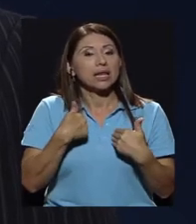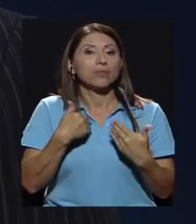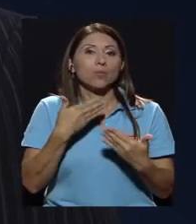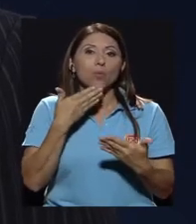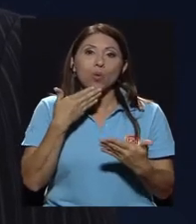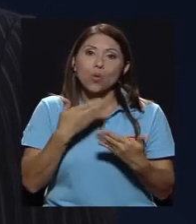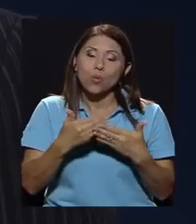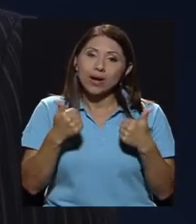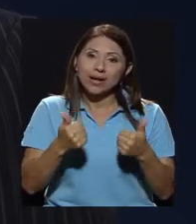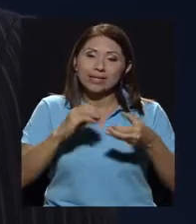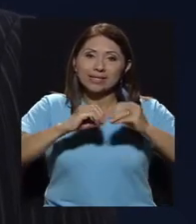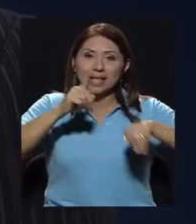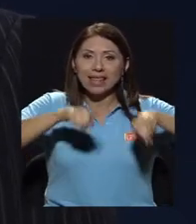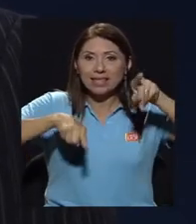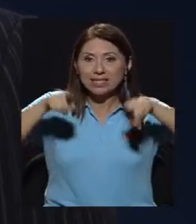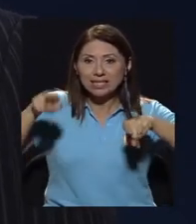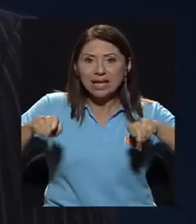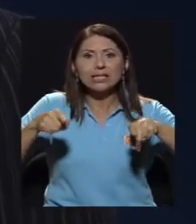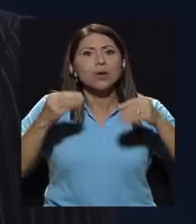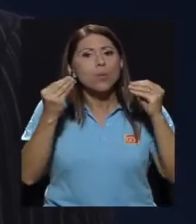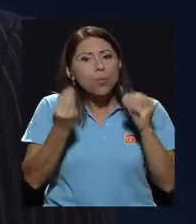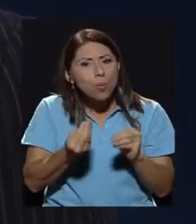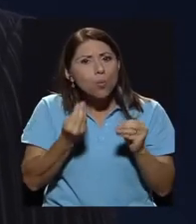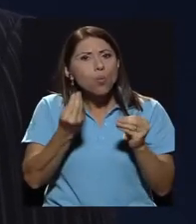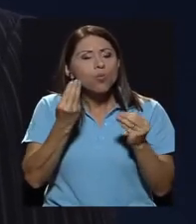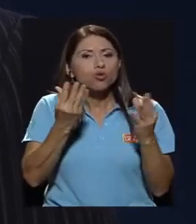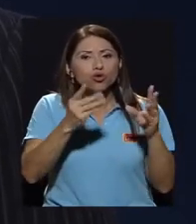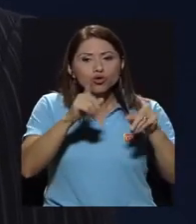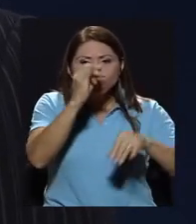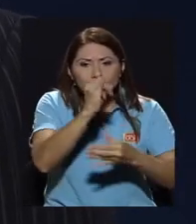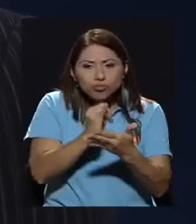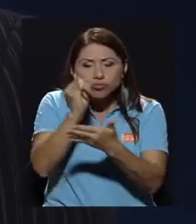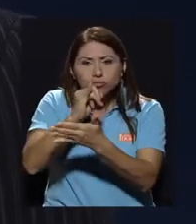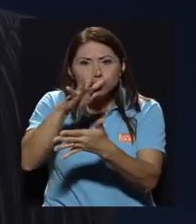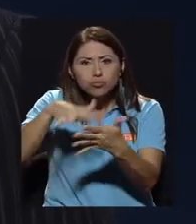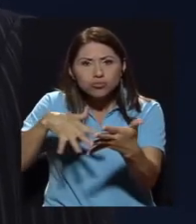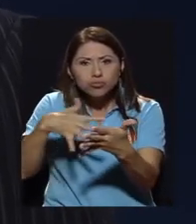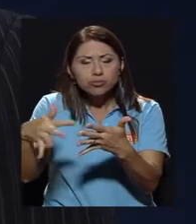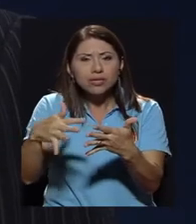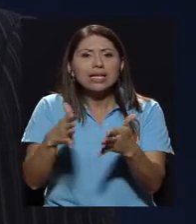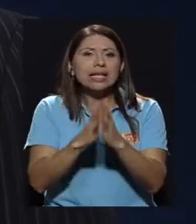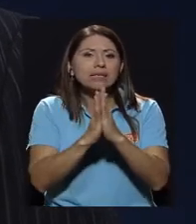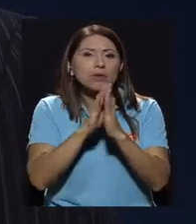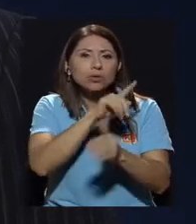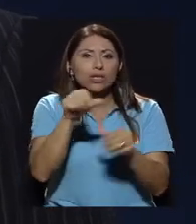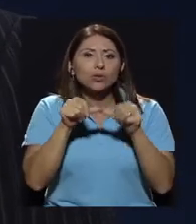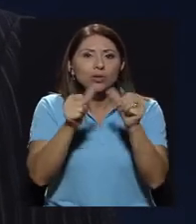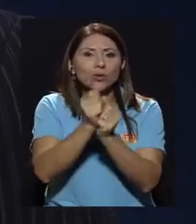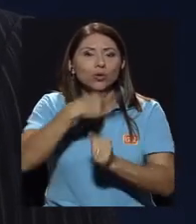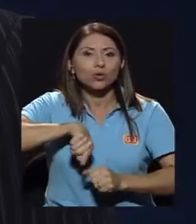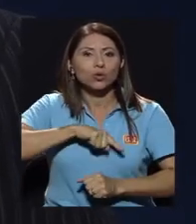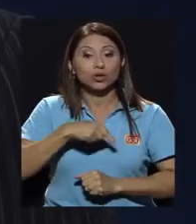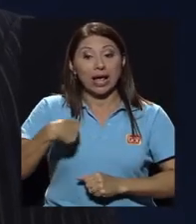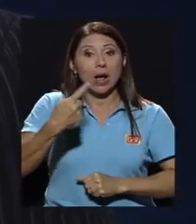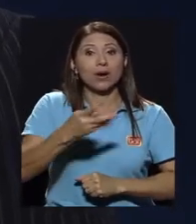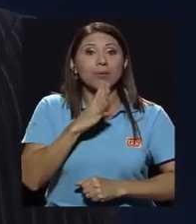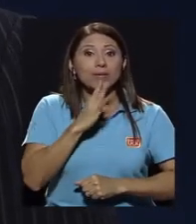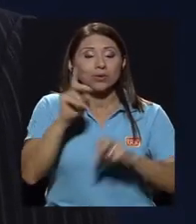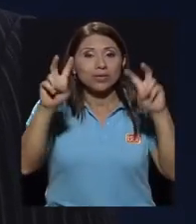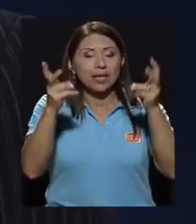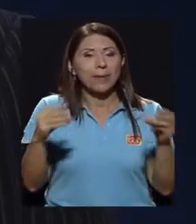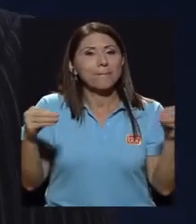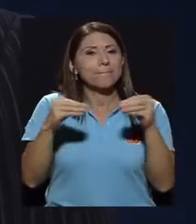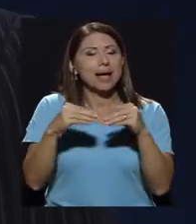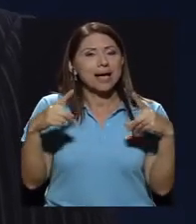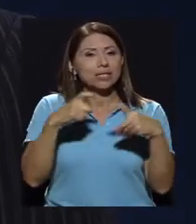muy buena salud de estadística donde usted podrá encontrar una gran cantidad de gráficas y demás. Así que les pido que sigan con nosotros, ahora vamos a hablar de un tema un poco